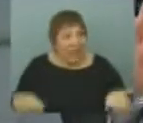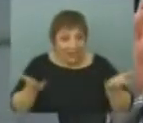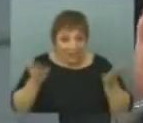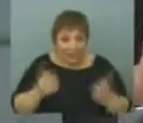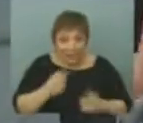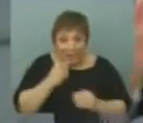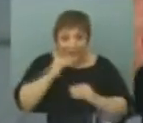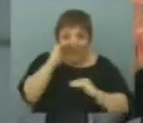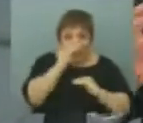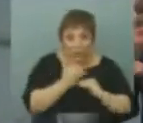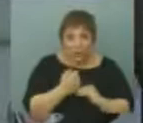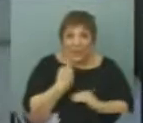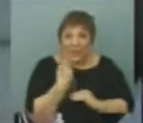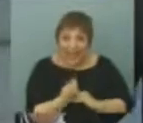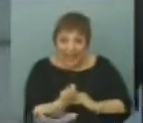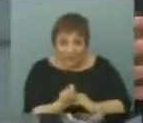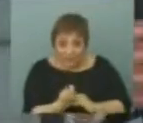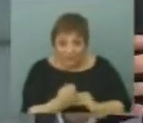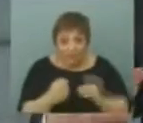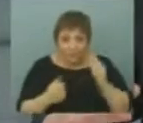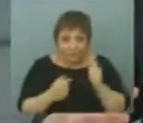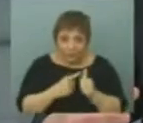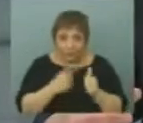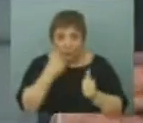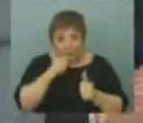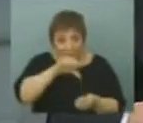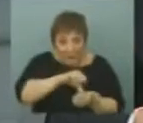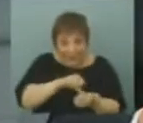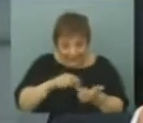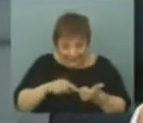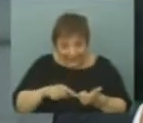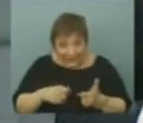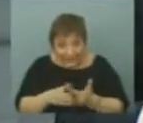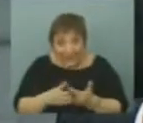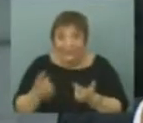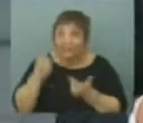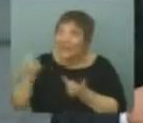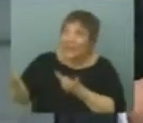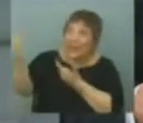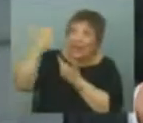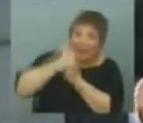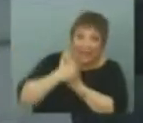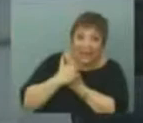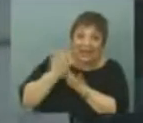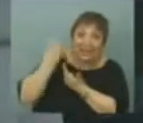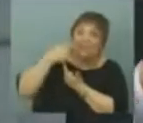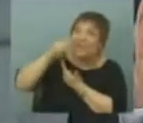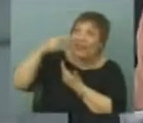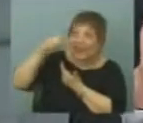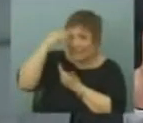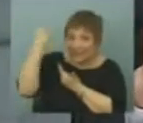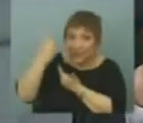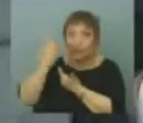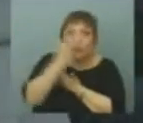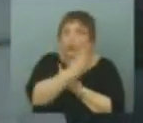reducción de costos. La otra pata, ¿cuál es? Un país chico precisa inserción internacional, precisa vender a la mayor cantidad